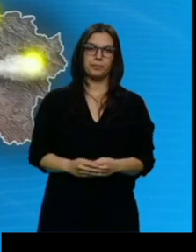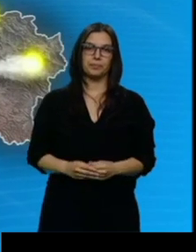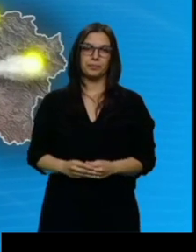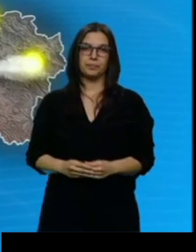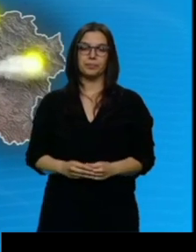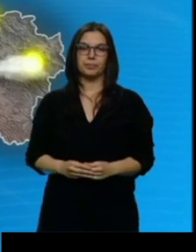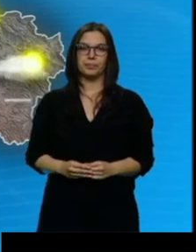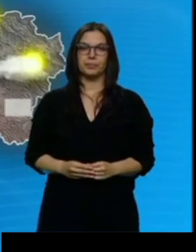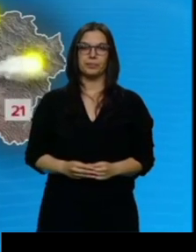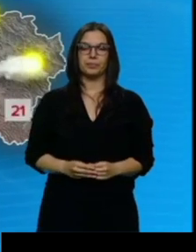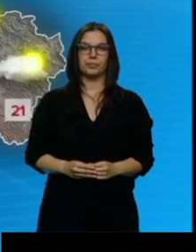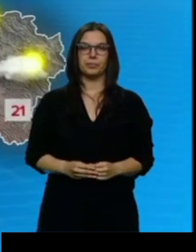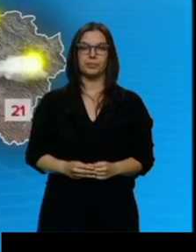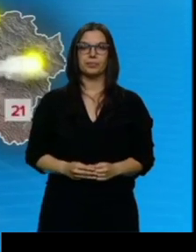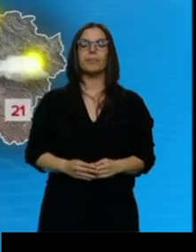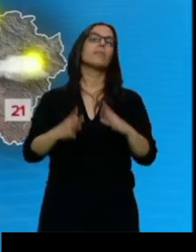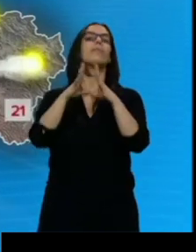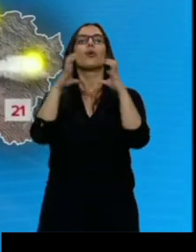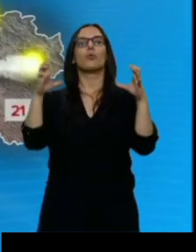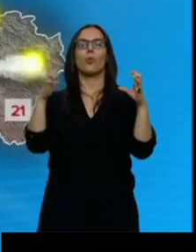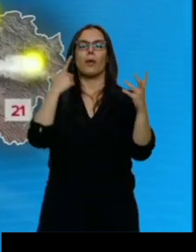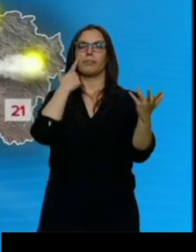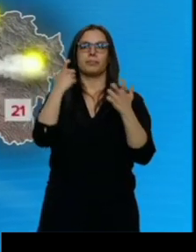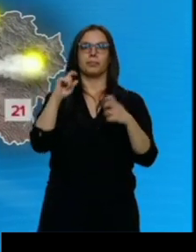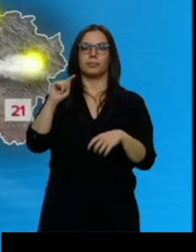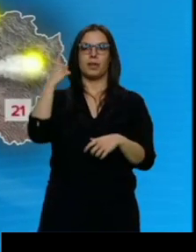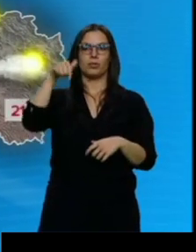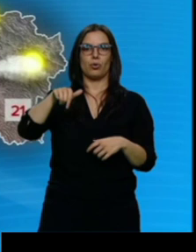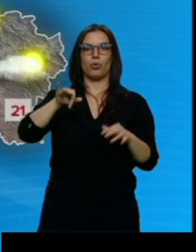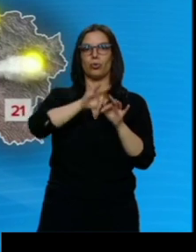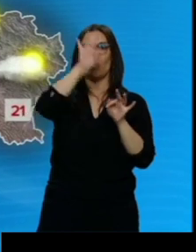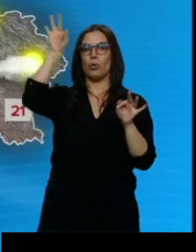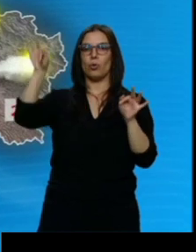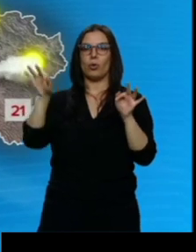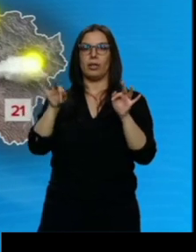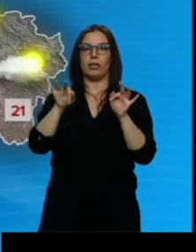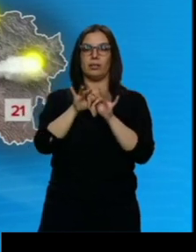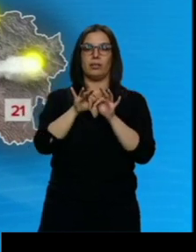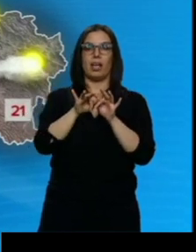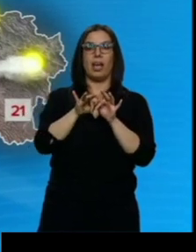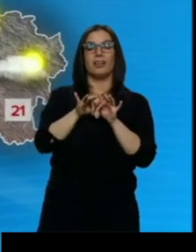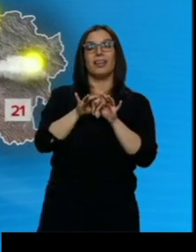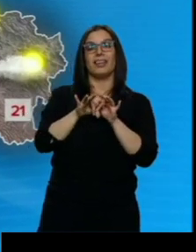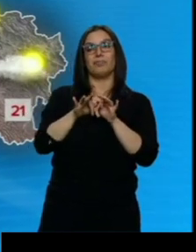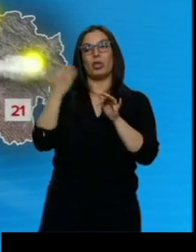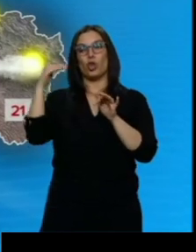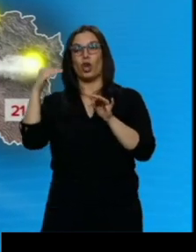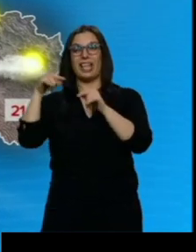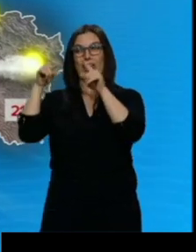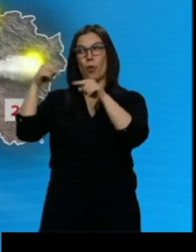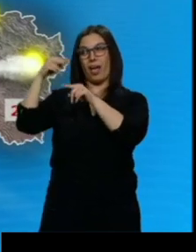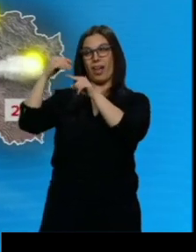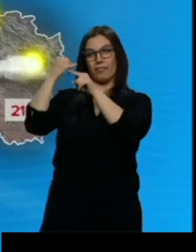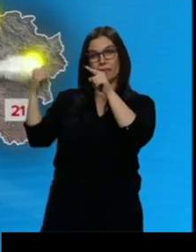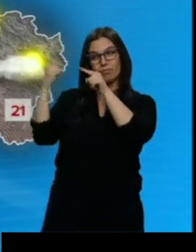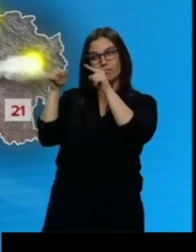Las nubes ocuparán toda la comunidad en el día de hoy, excepto en la frontera entre Soria y Segovia. En el norte montañoso y la ibérica